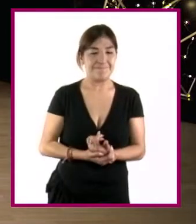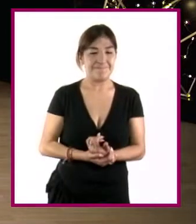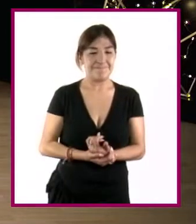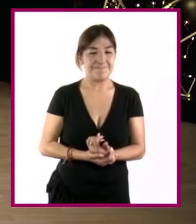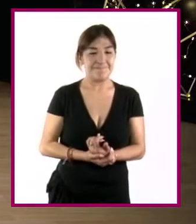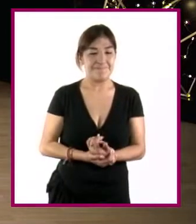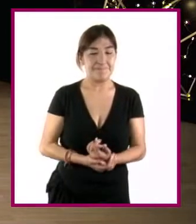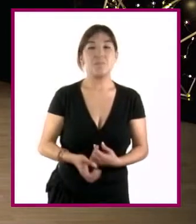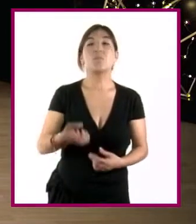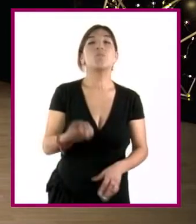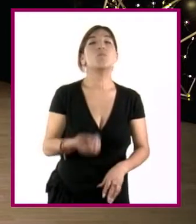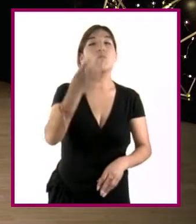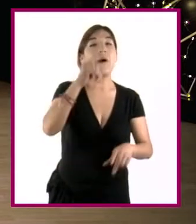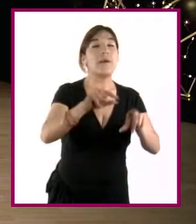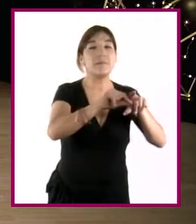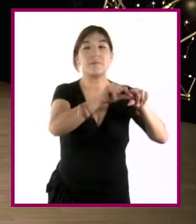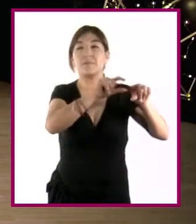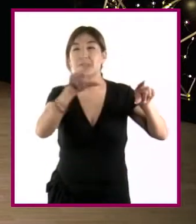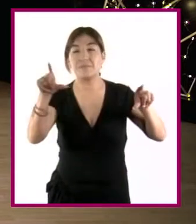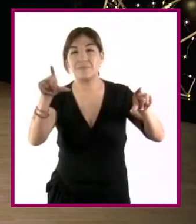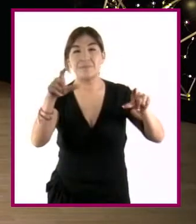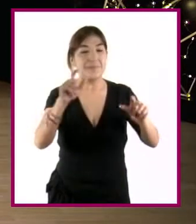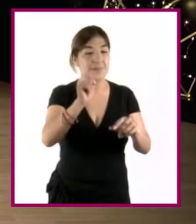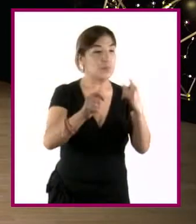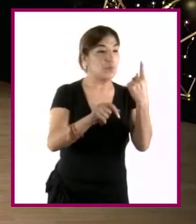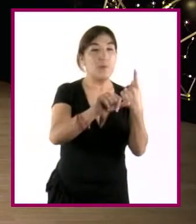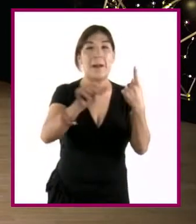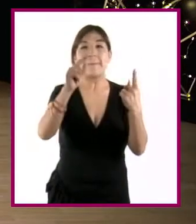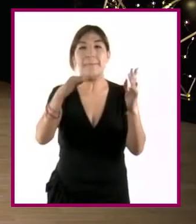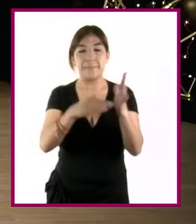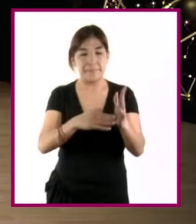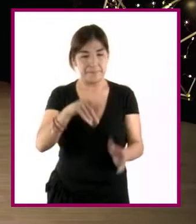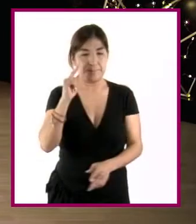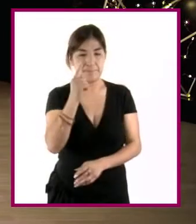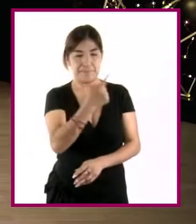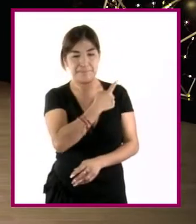De la escala ya conocemos el 1 que corresponde a la unidad del plano.